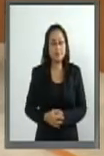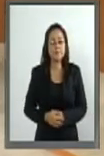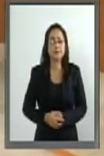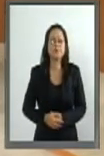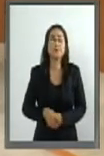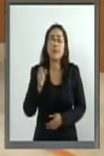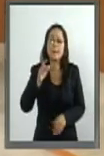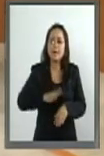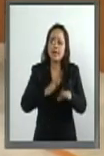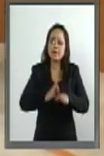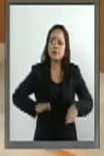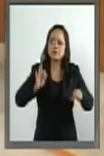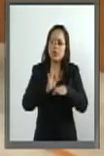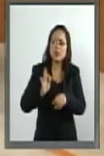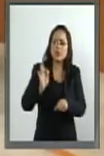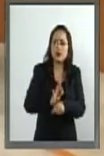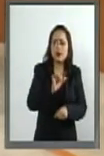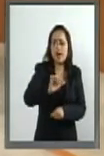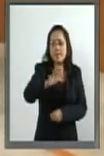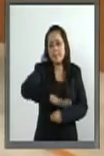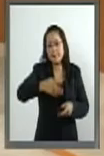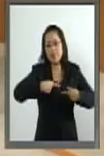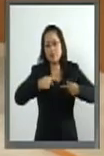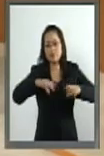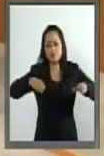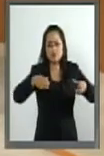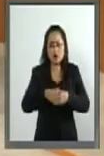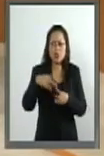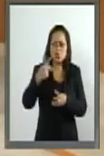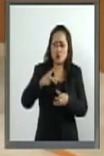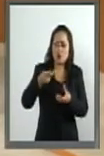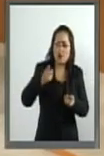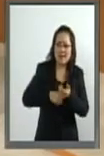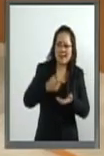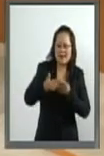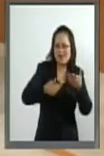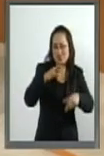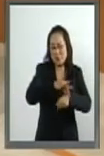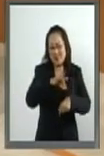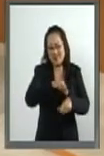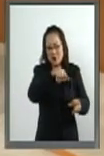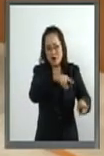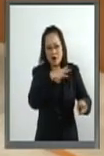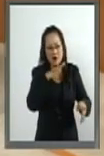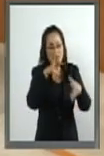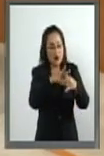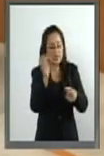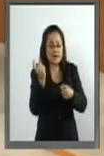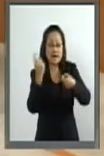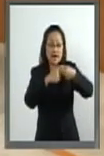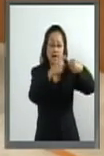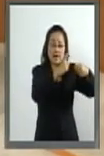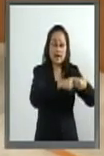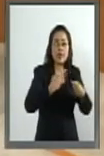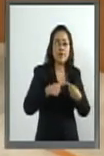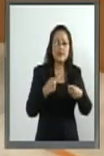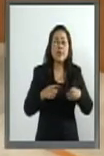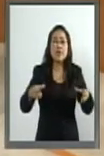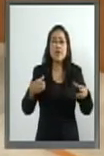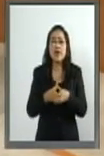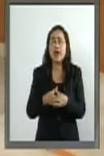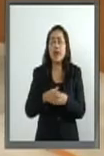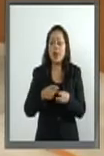privilegiando a los usuarios de sus respectivas unidades médicas en caso de pertenecer a grupos de alto